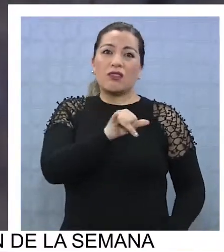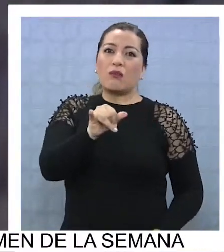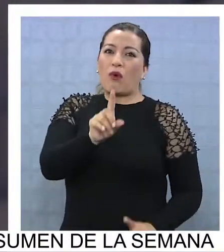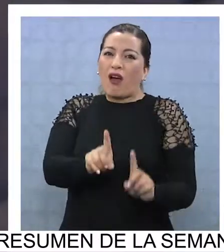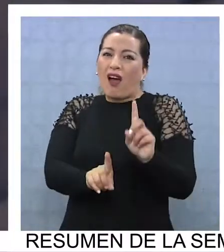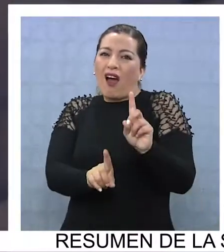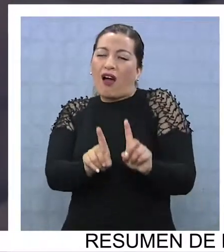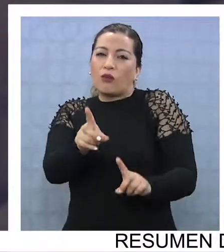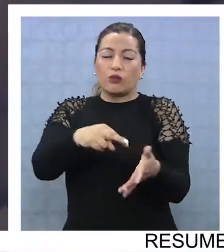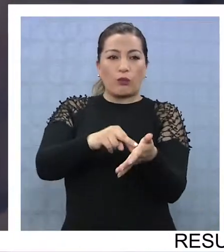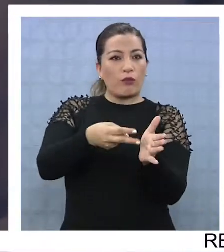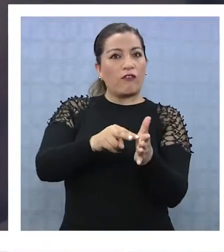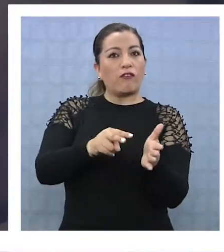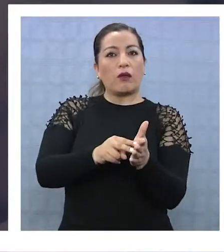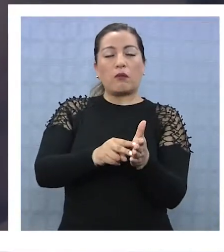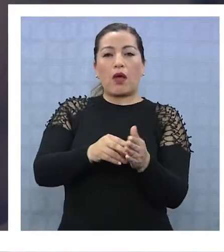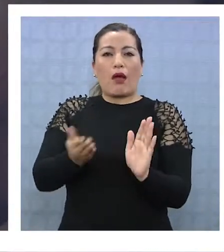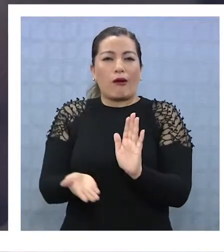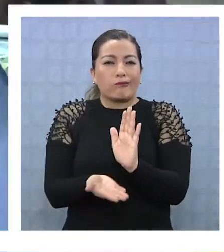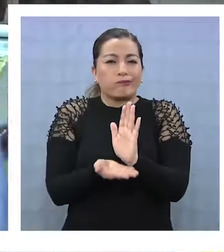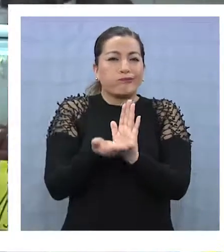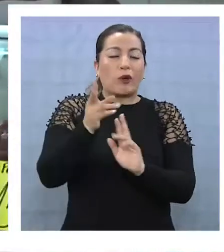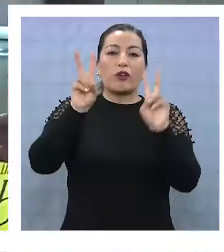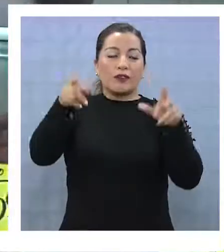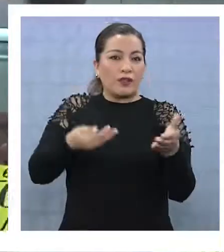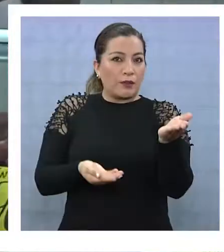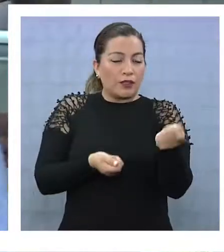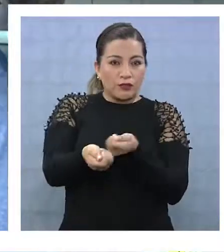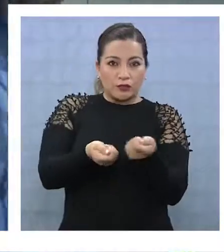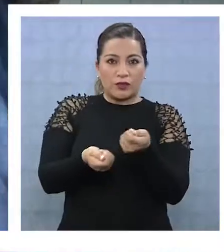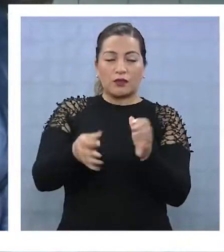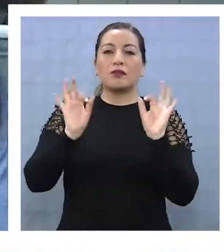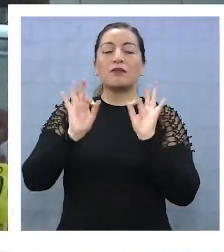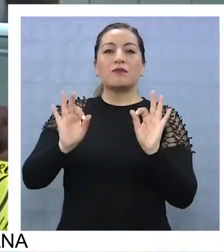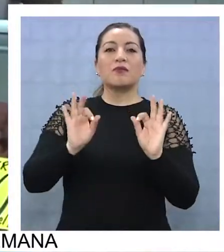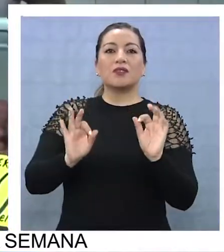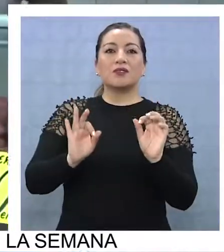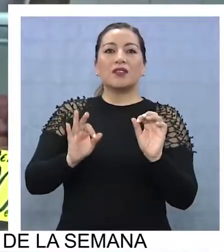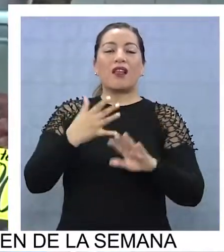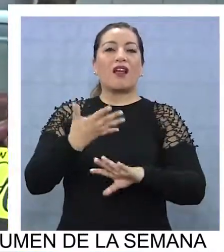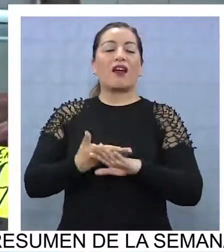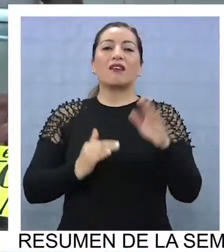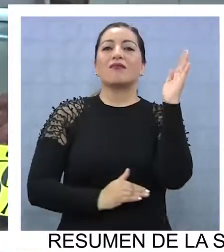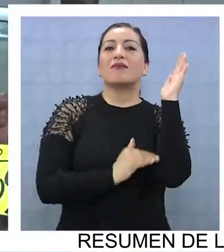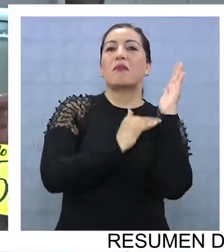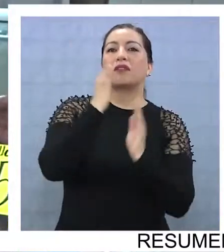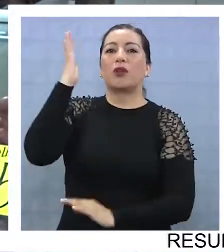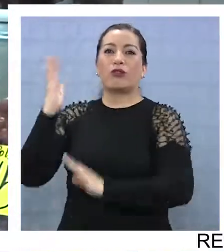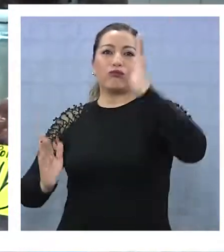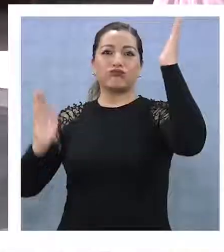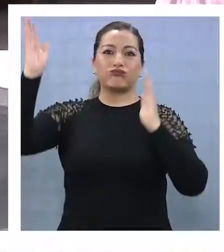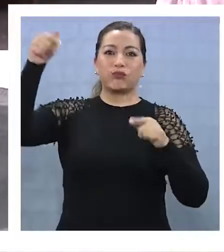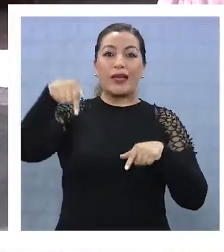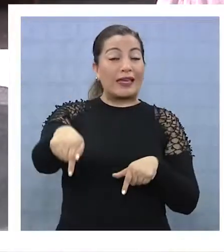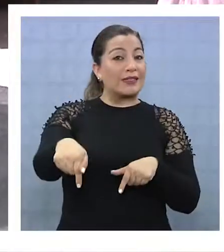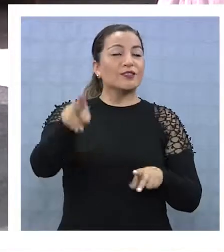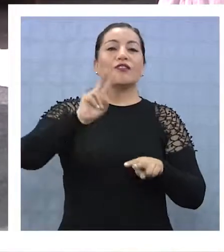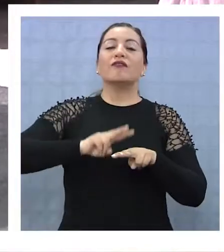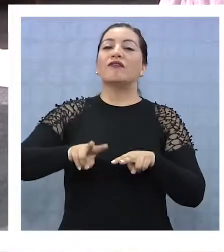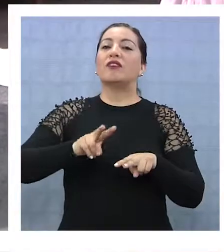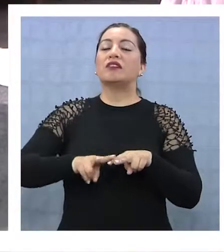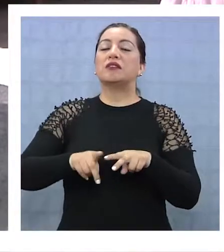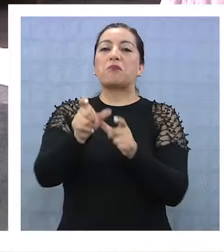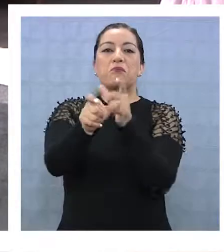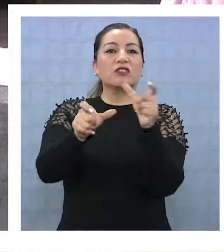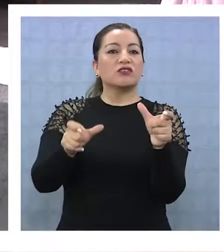Sin embargo, luego de algunos altibajos, se está recuperando comercialmente, especialmente por la llegada de edificios de departamentos a la zona,